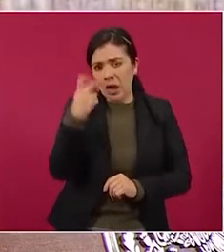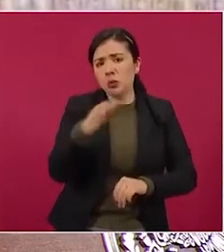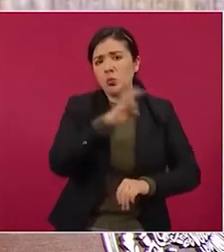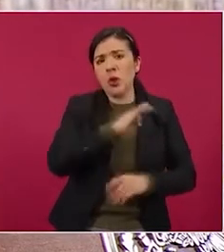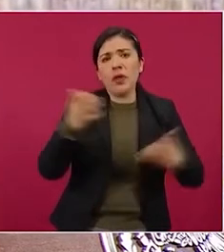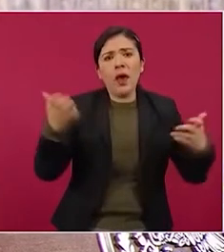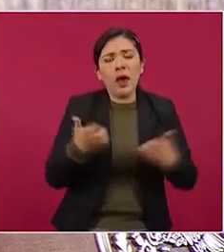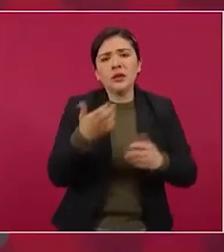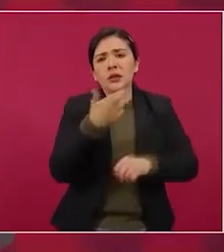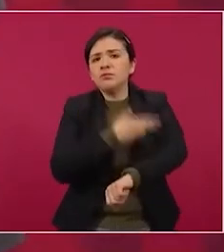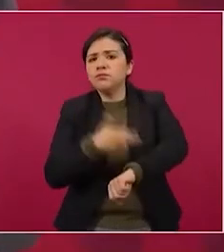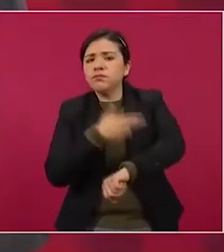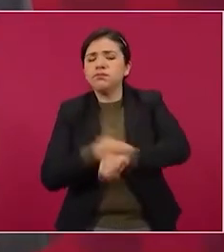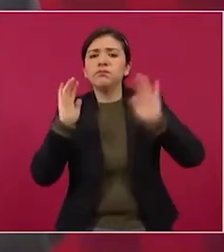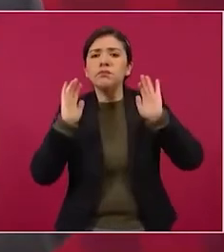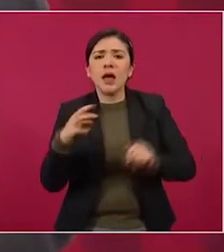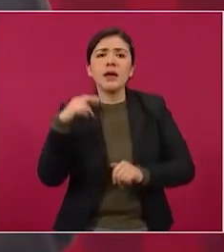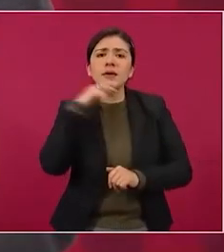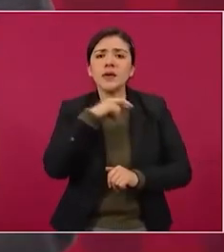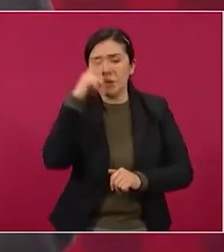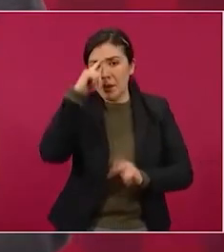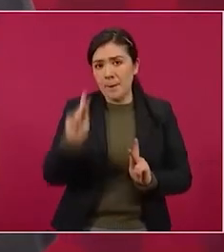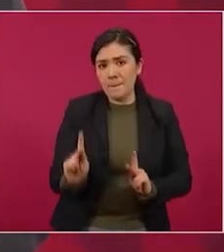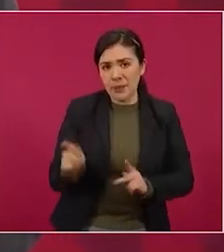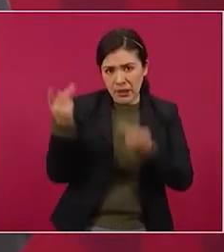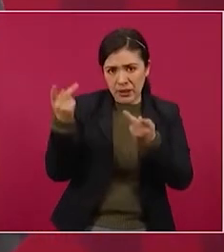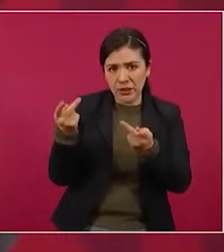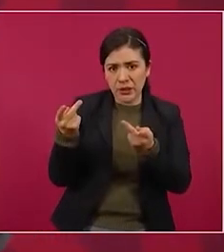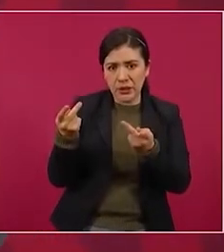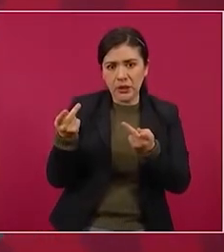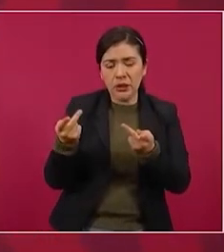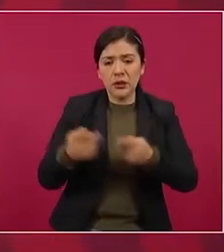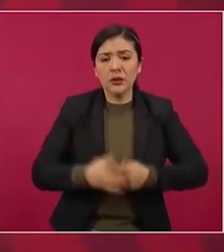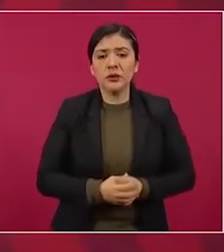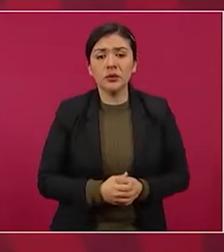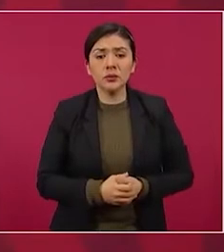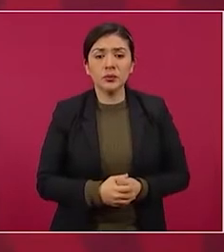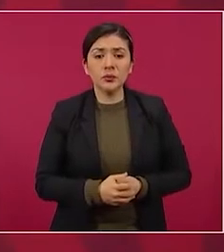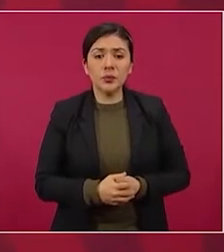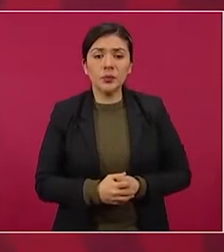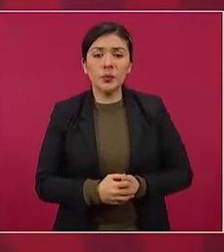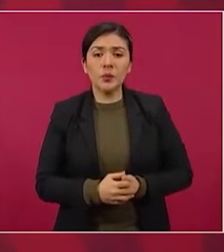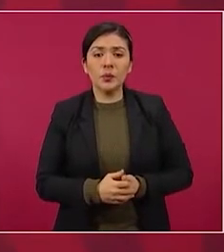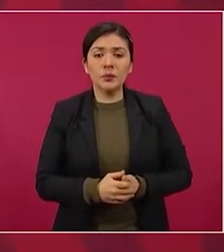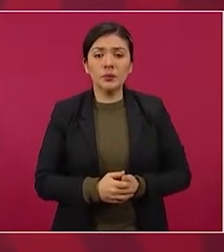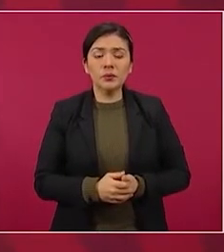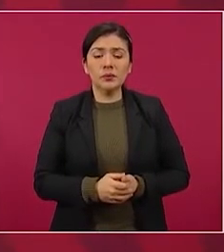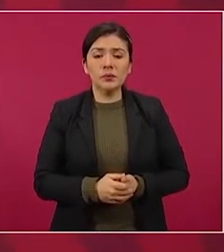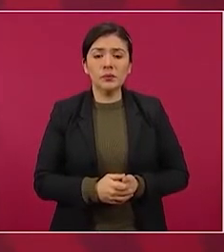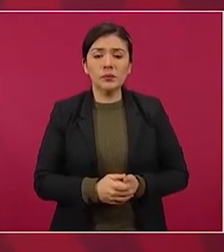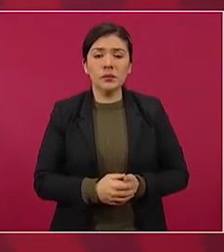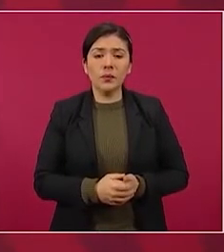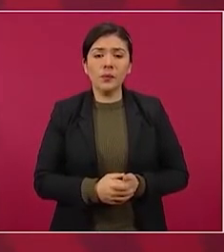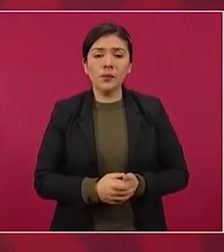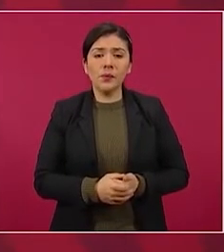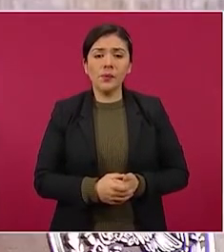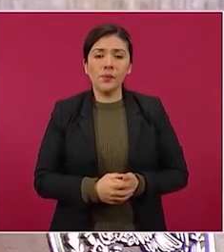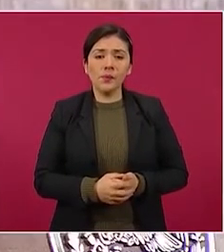la operación de Banamex,